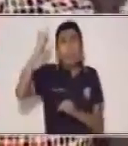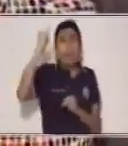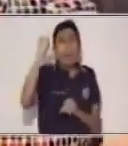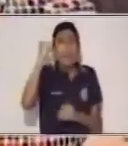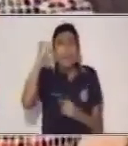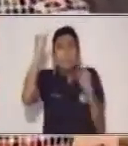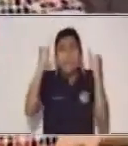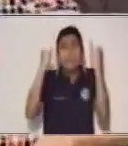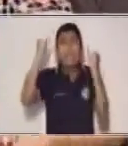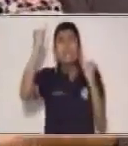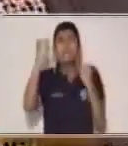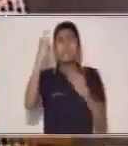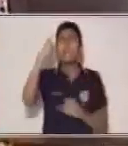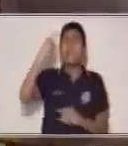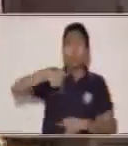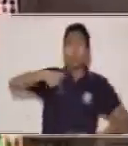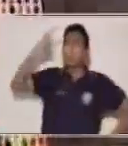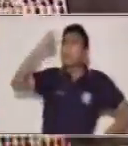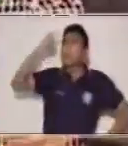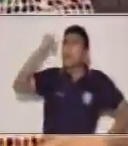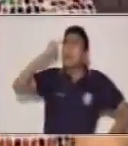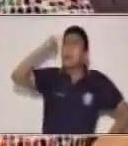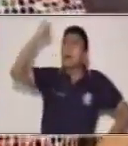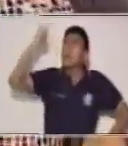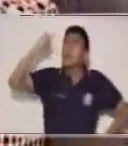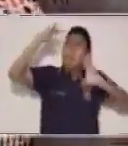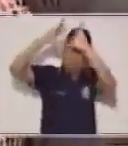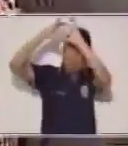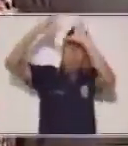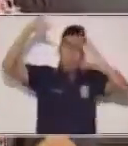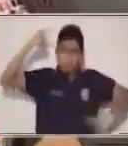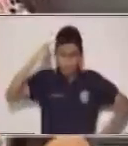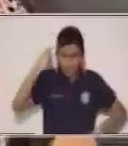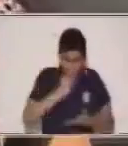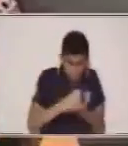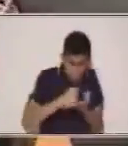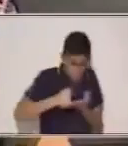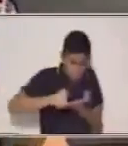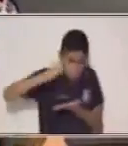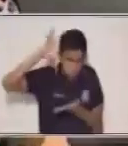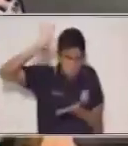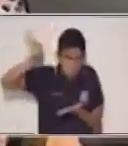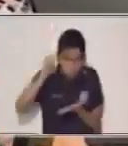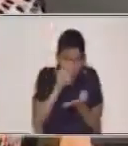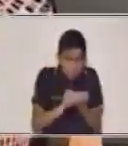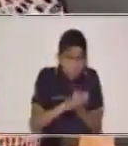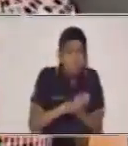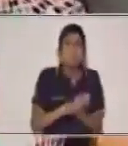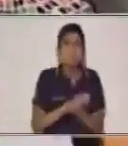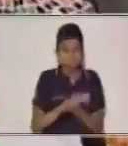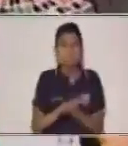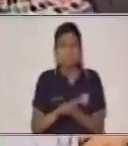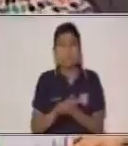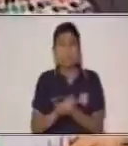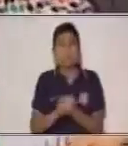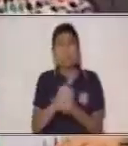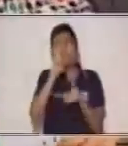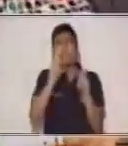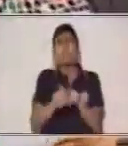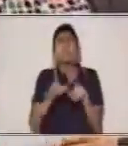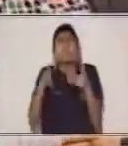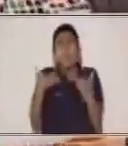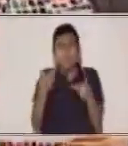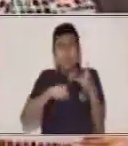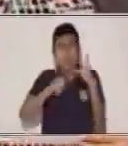sabes que no pueden ocurrir. En algún momento los cuentos pueden tener como personajes